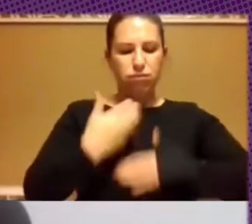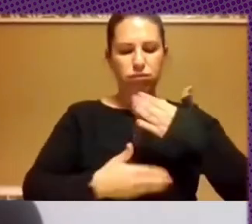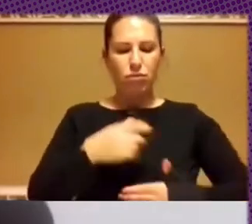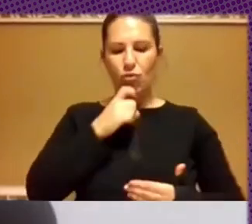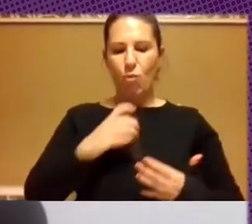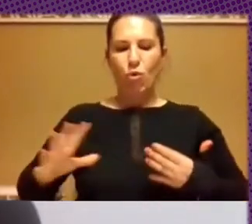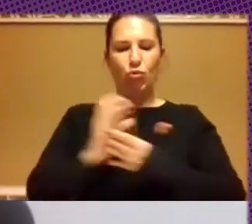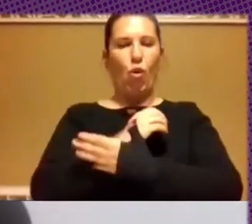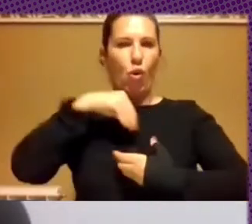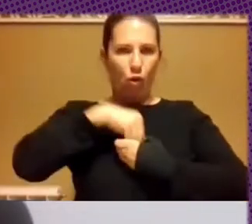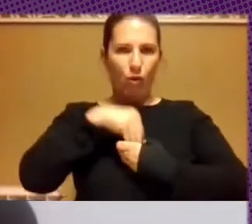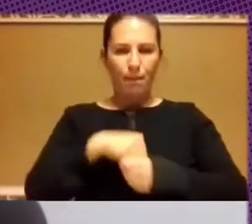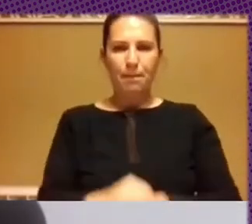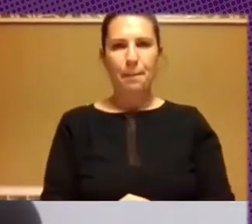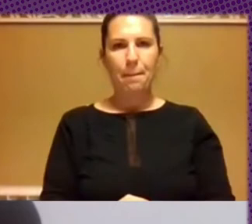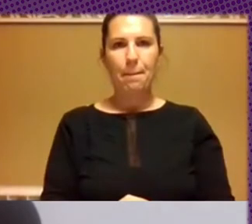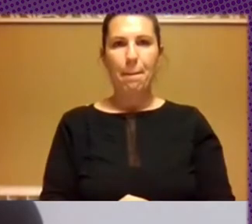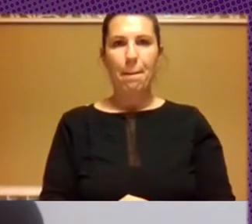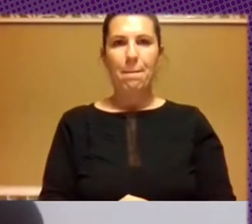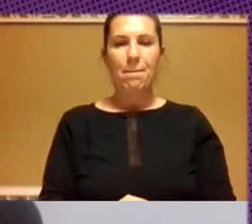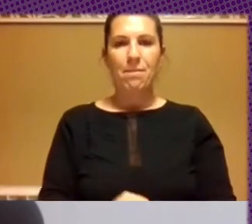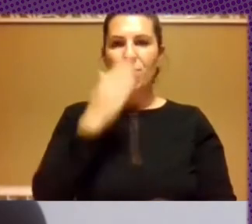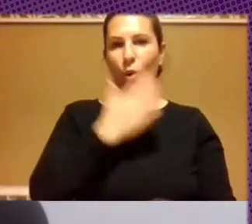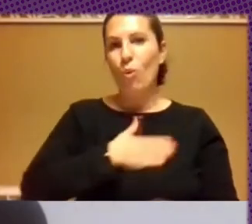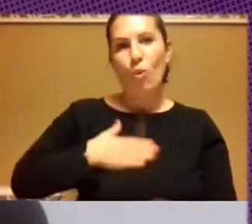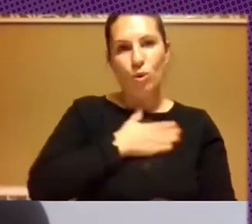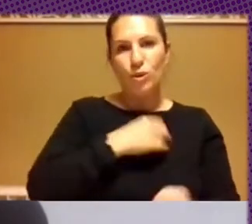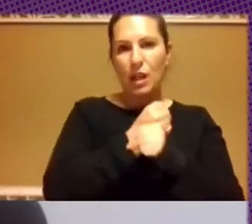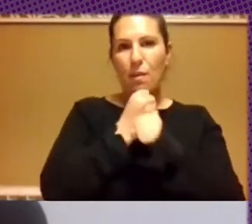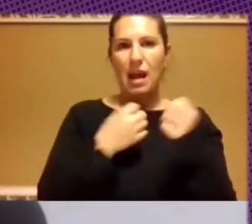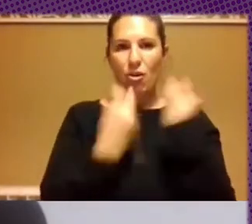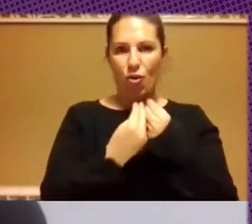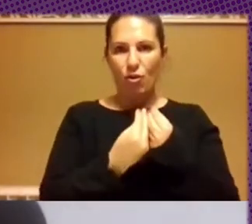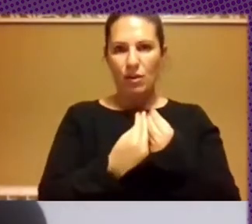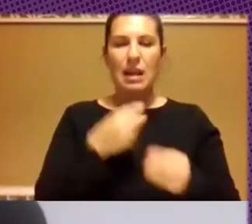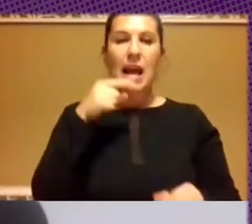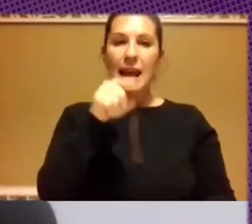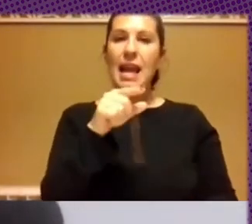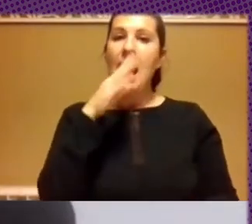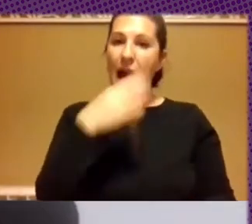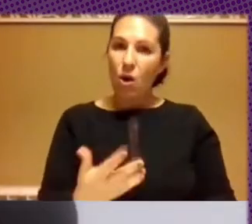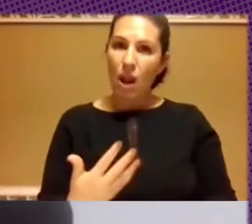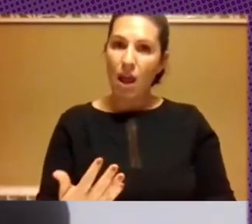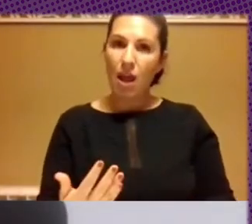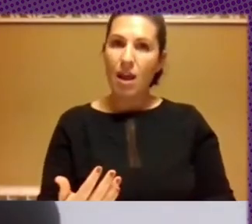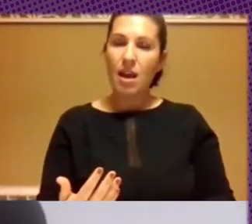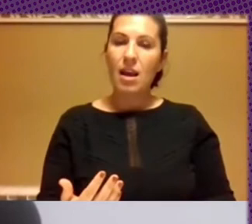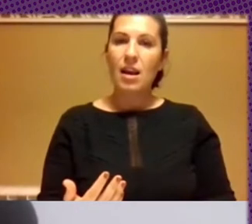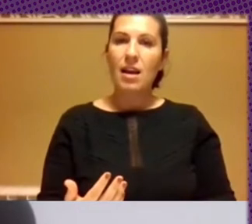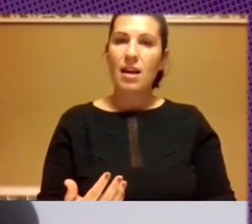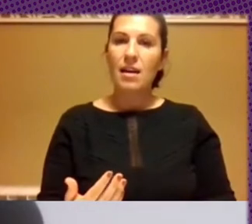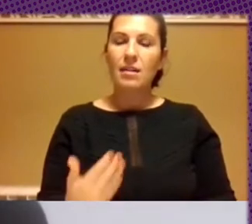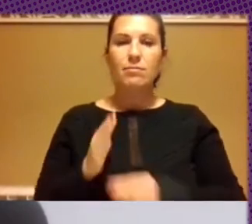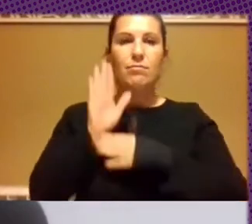por dentro y la verdad que, bueno, es un gustazo trabajar con ella y, bueno, va a poner una, una de las